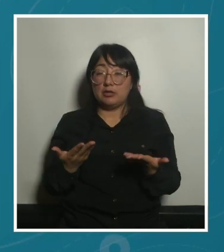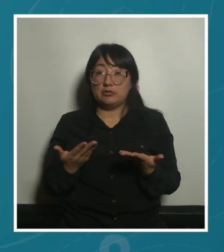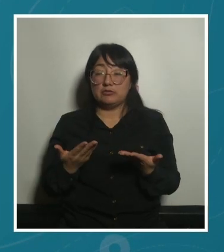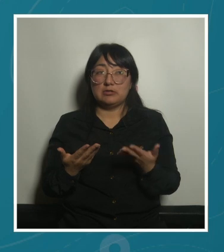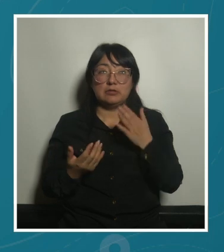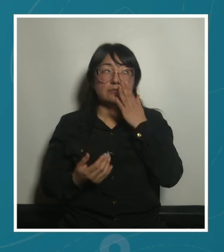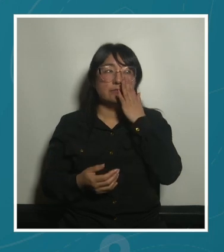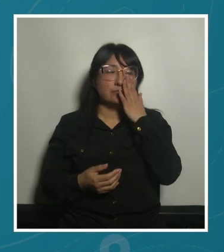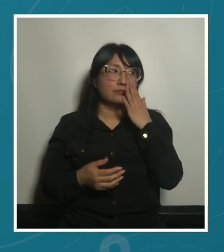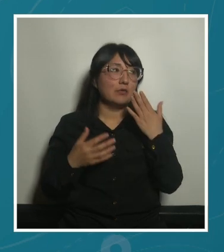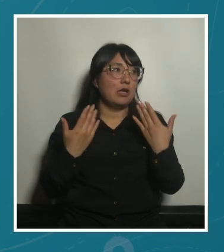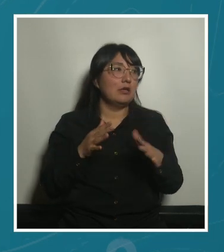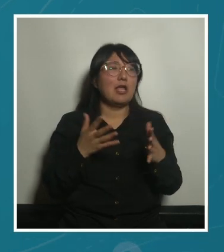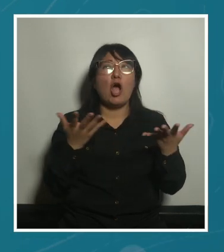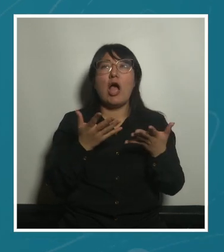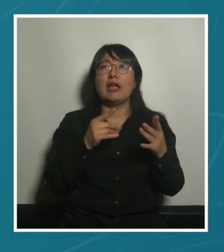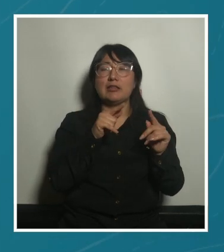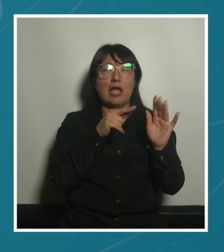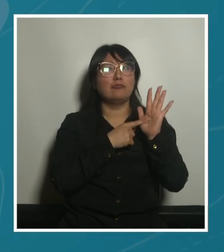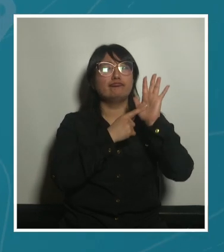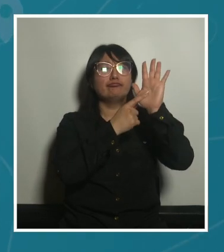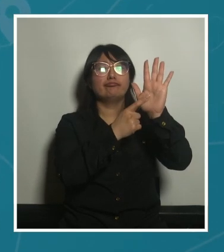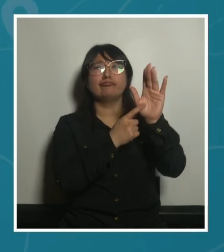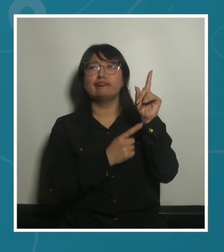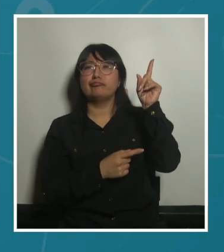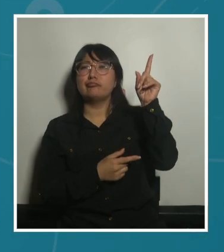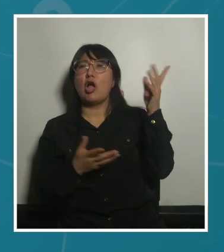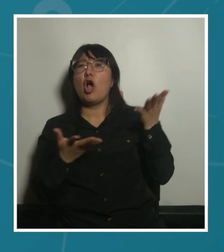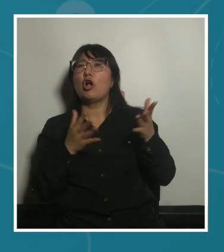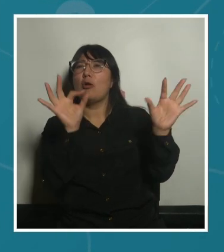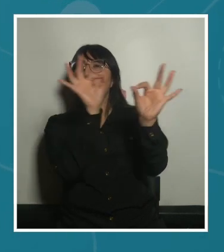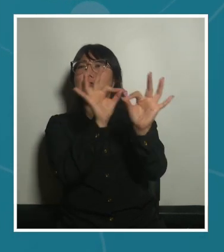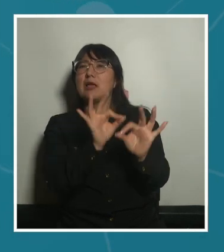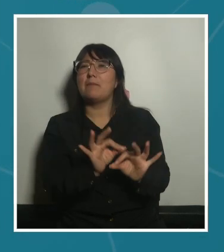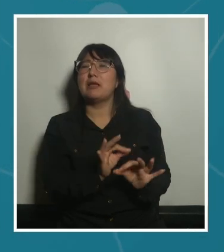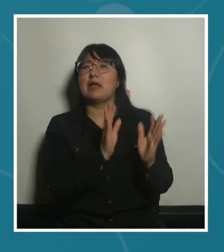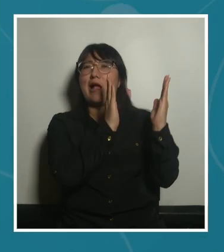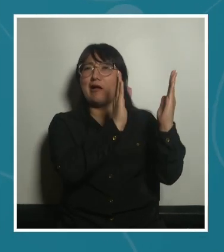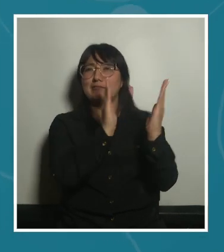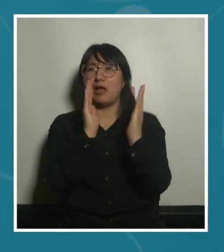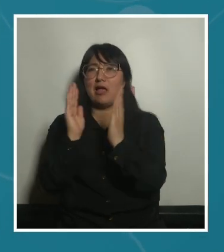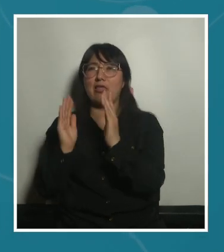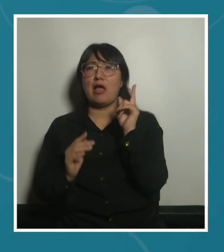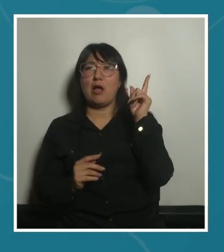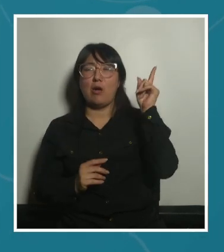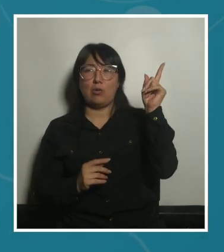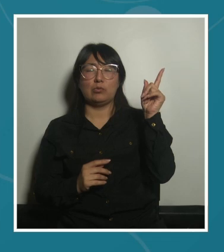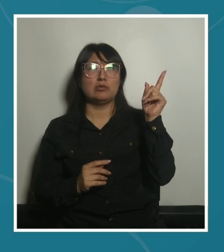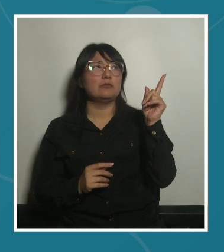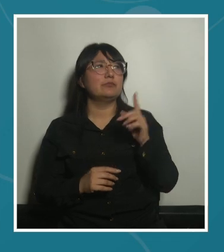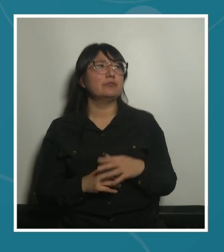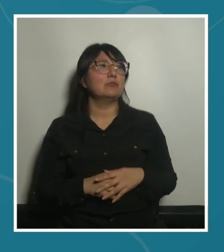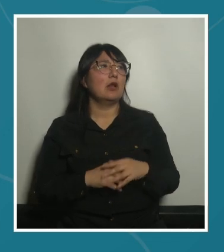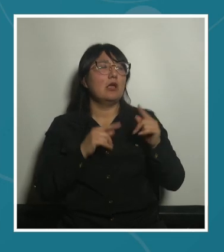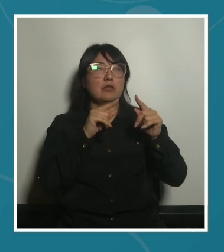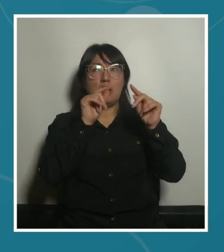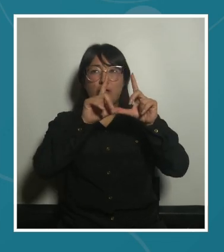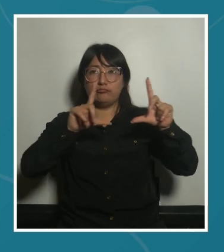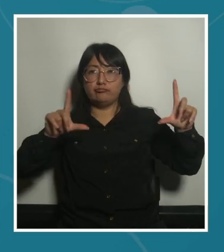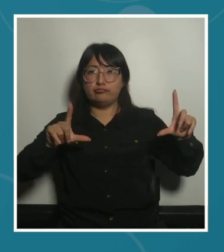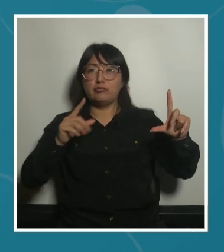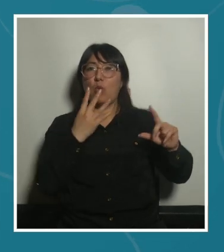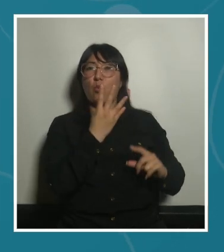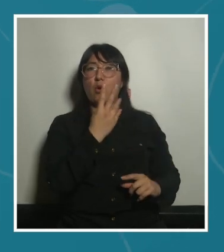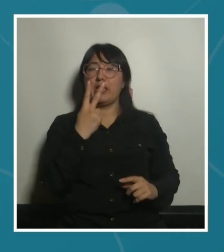se definen cada uno de los criterios y darían lugar a 42